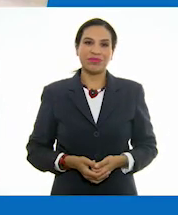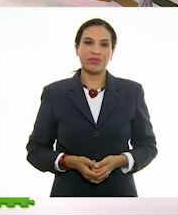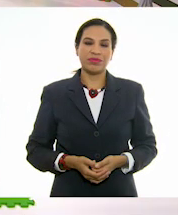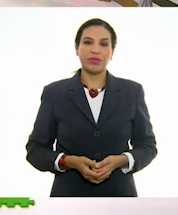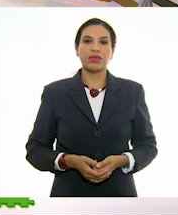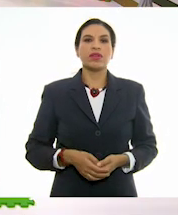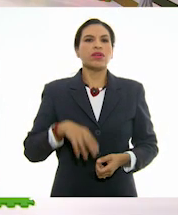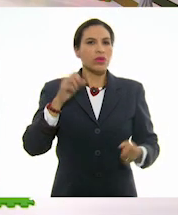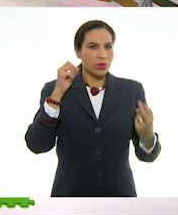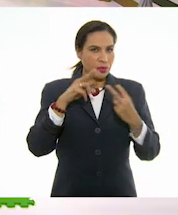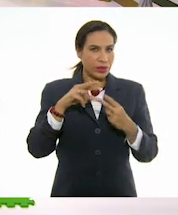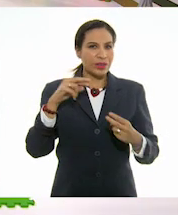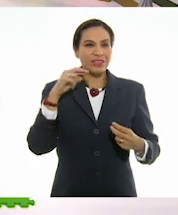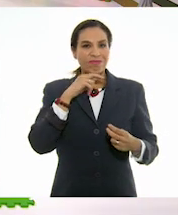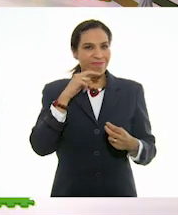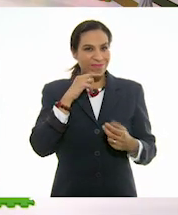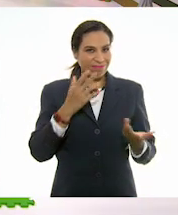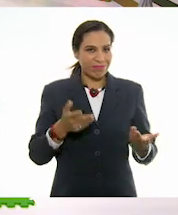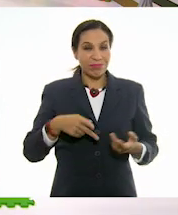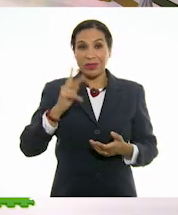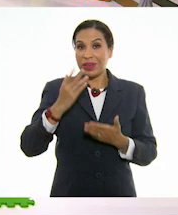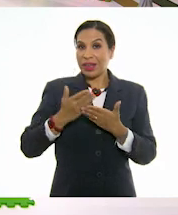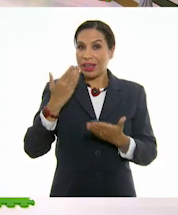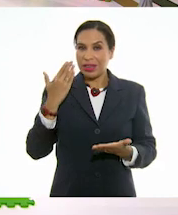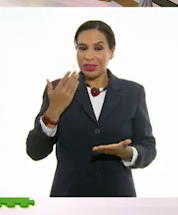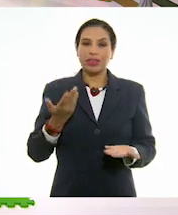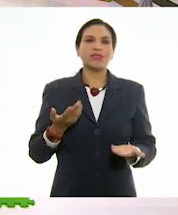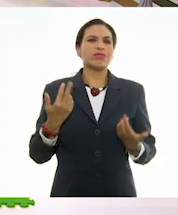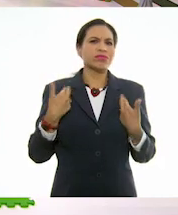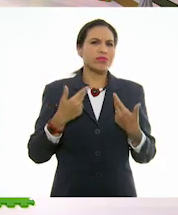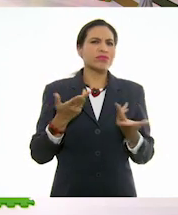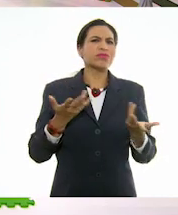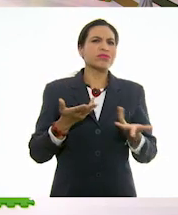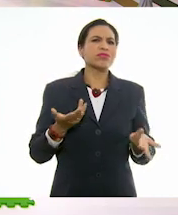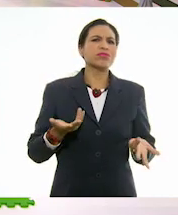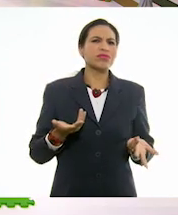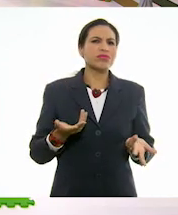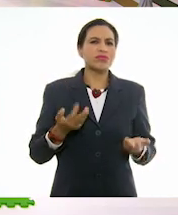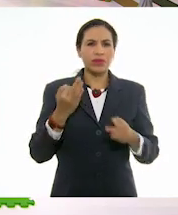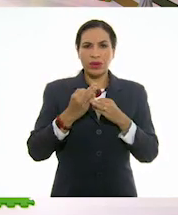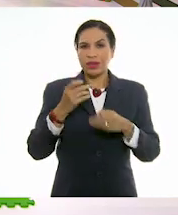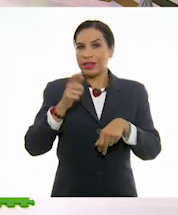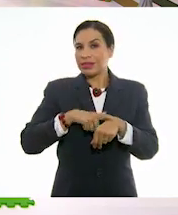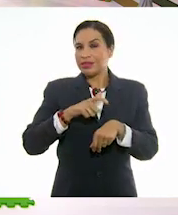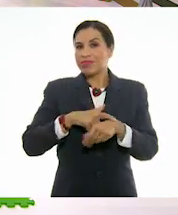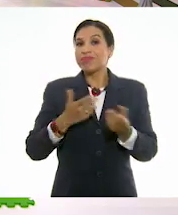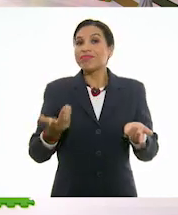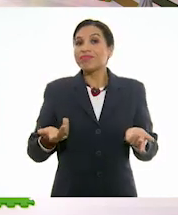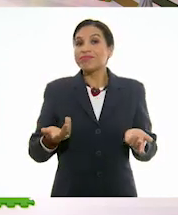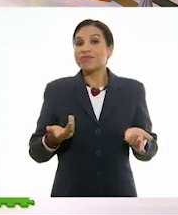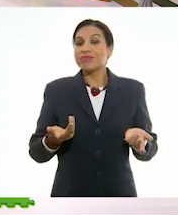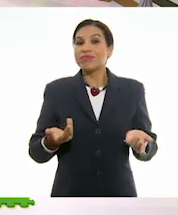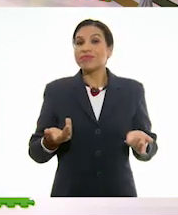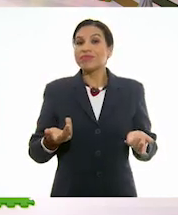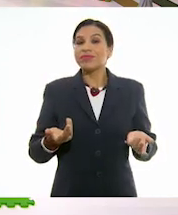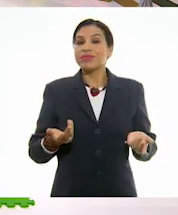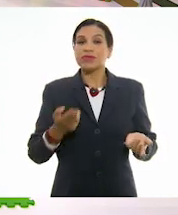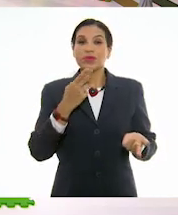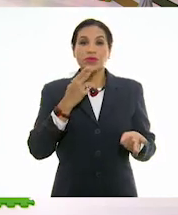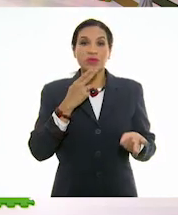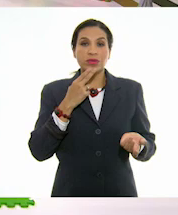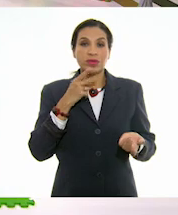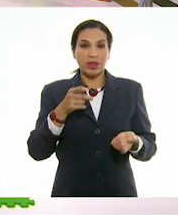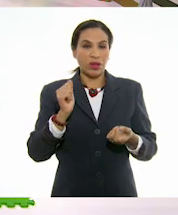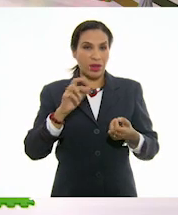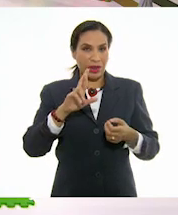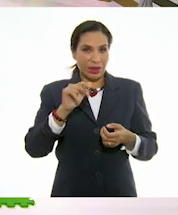Y nos vemos hasta la próxima. Pero antes, maestro César, ha llegado el momento de... Utilizar el